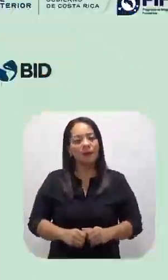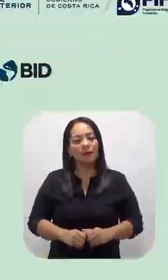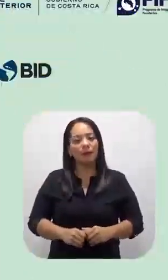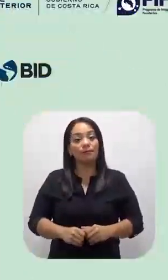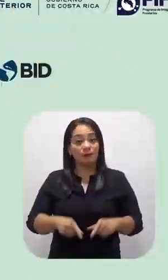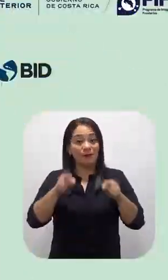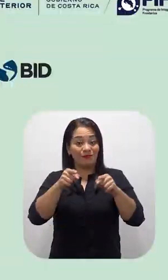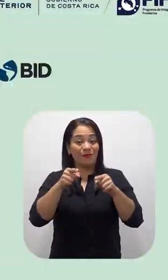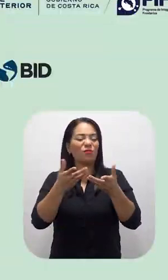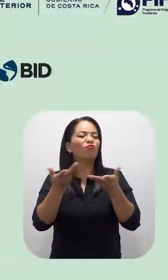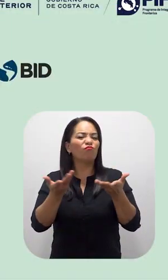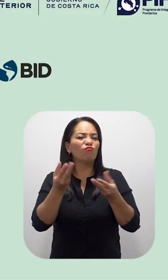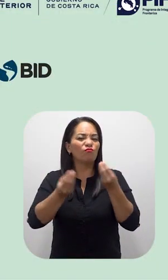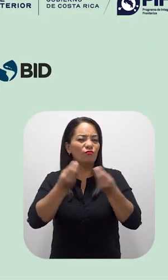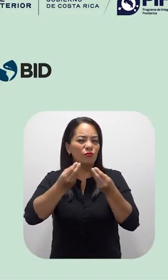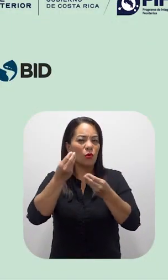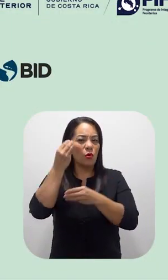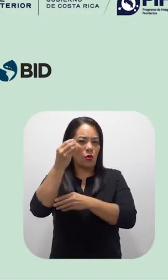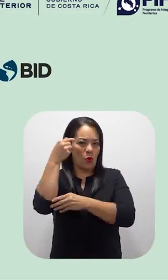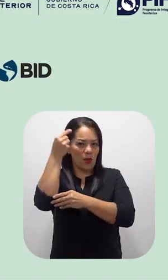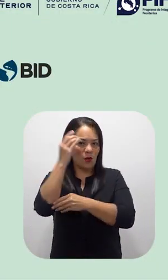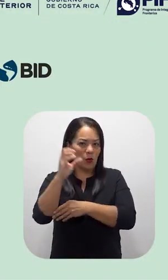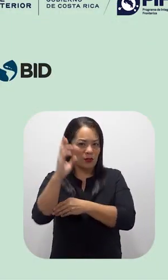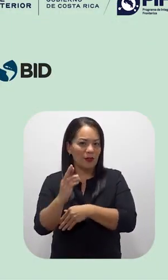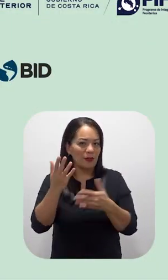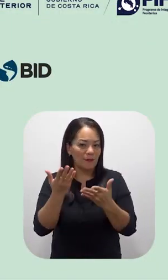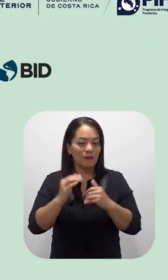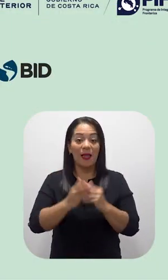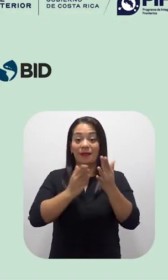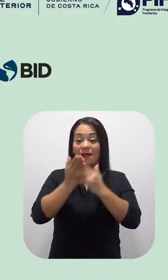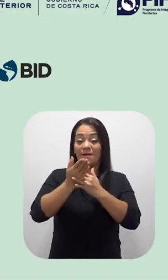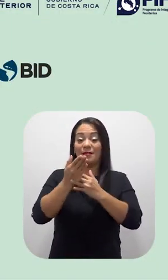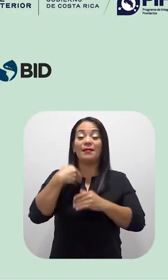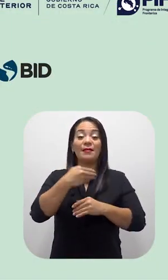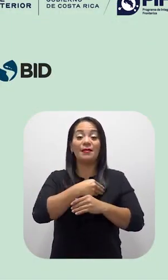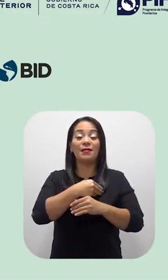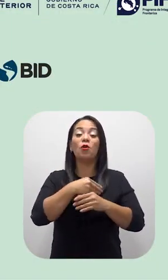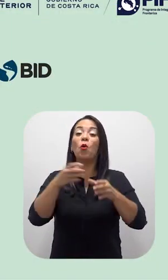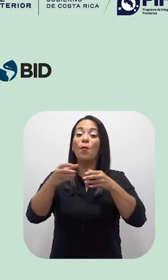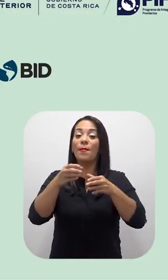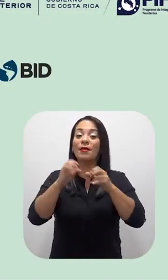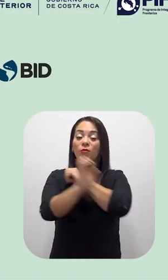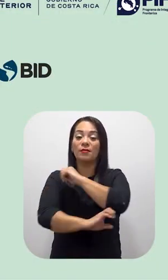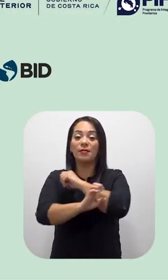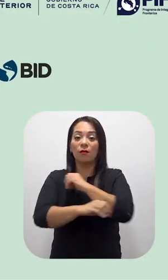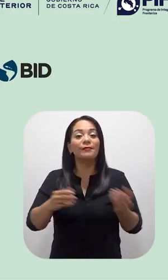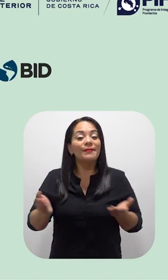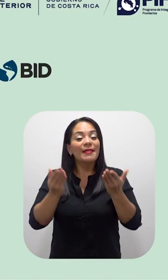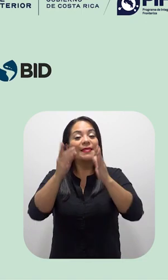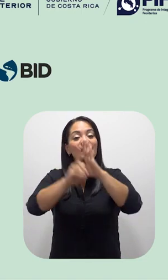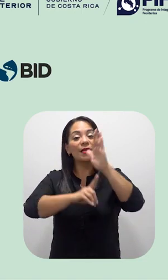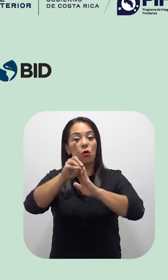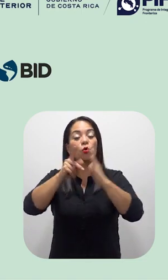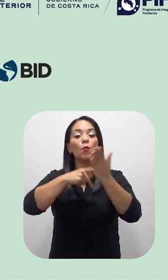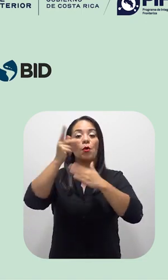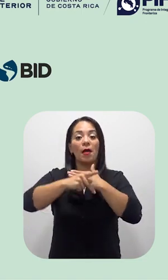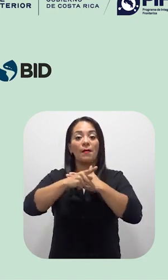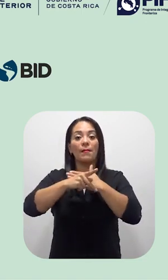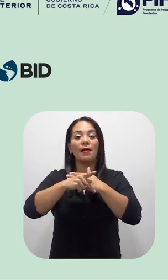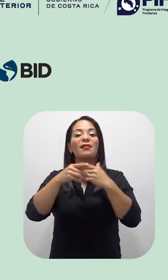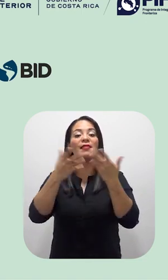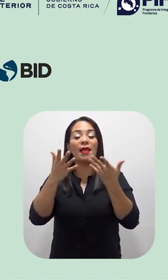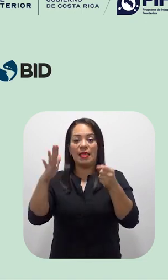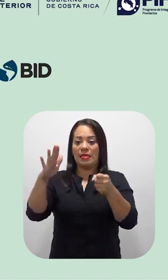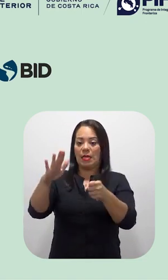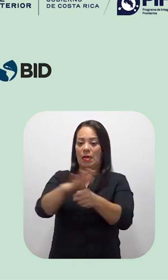En virtud de lo anterior, el Gobierno de la República, por medio del Ministerio de Comercio Exterior, promovieron el desarrollo del Programa de